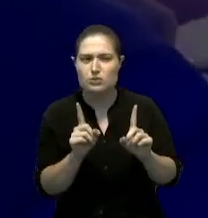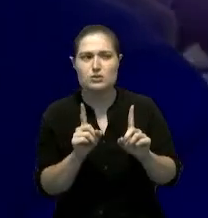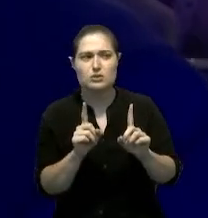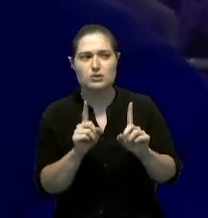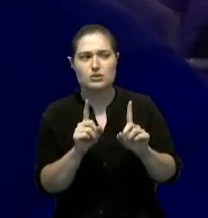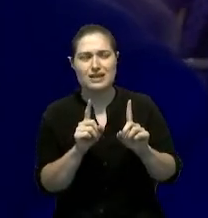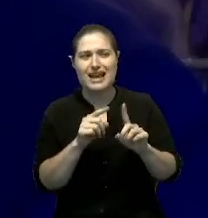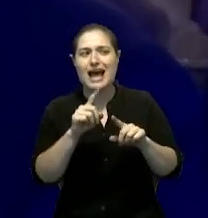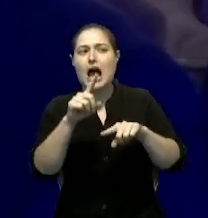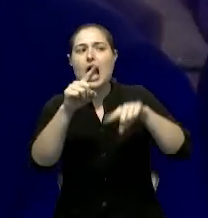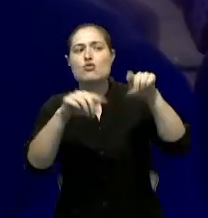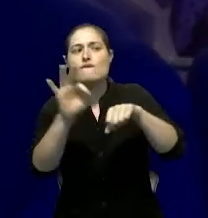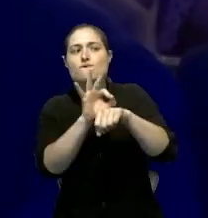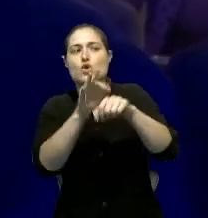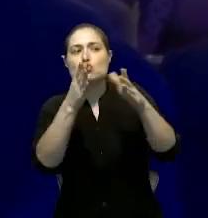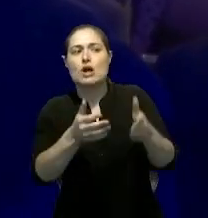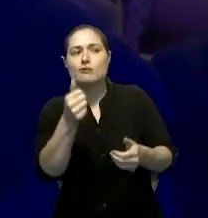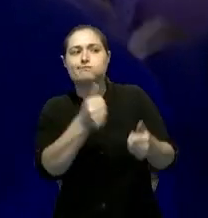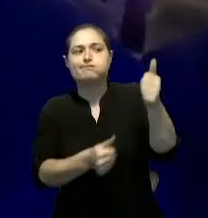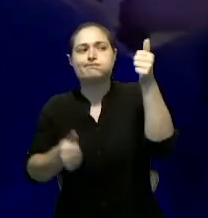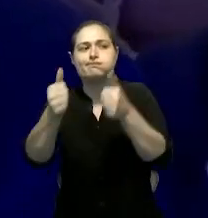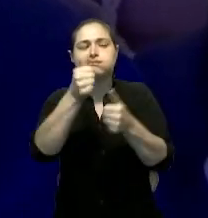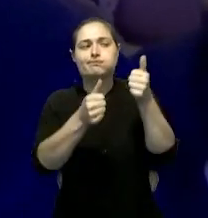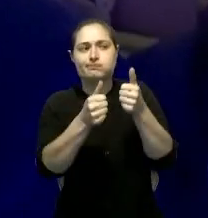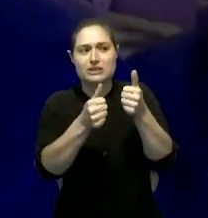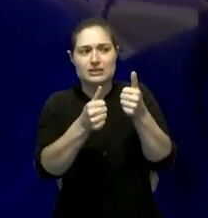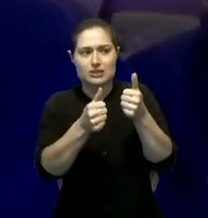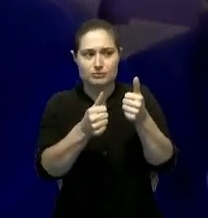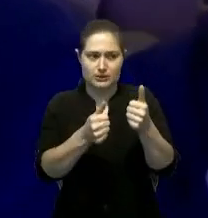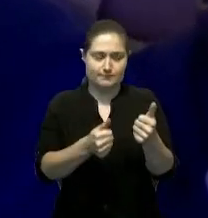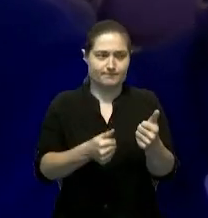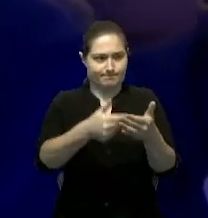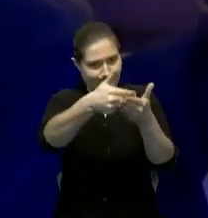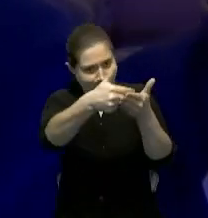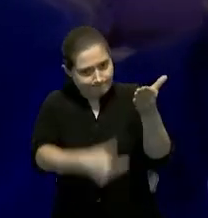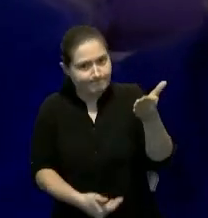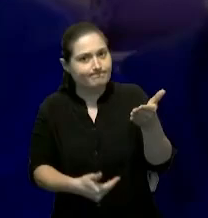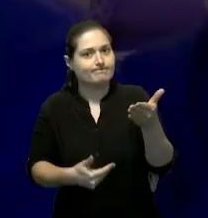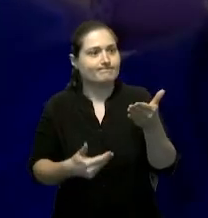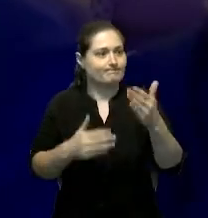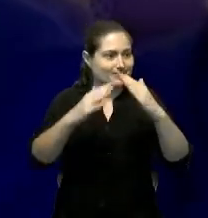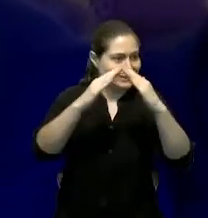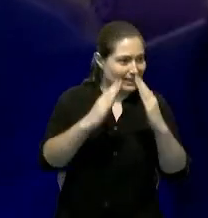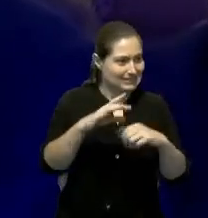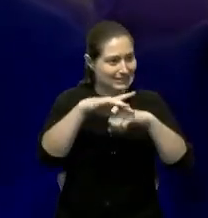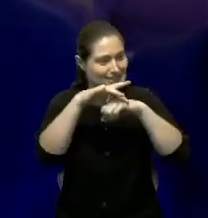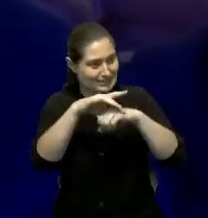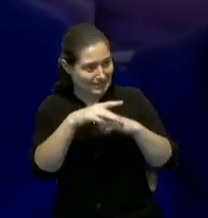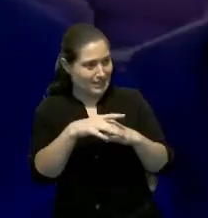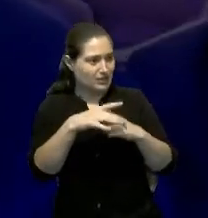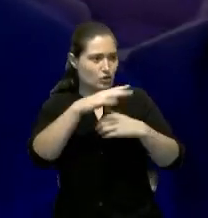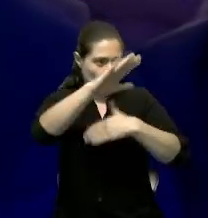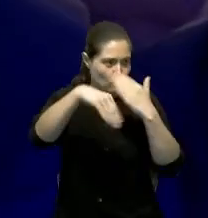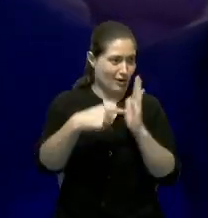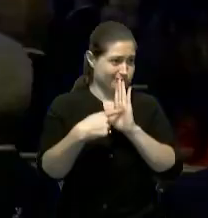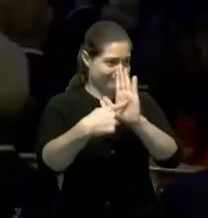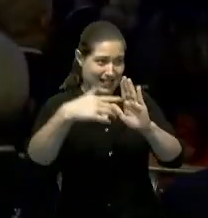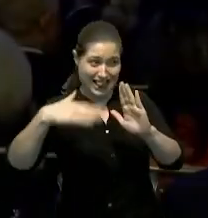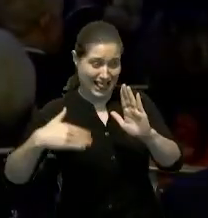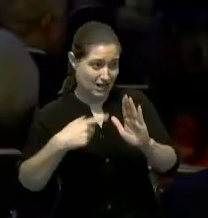funcionarios no han presentado sus respectivas declaraciones de bienes quisiera saber su parecer al respecto gracias presidente